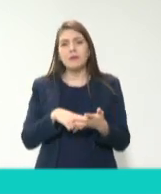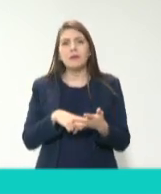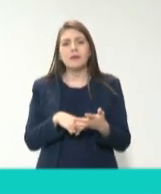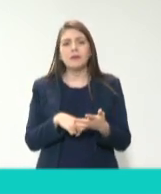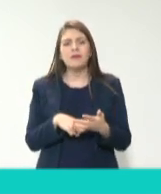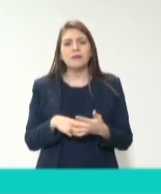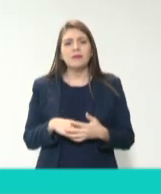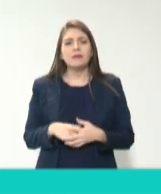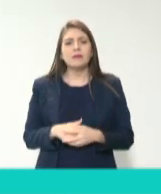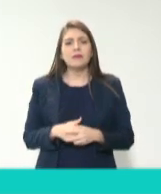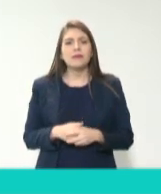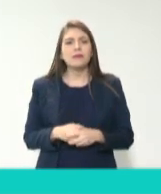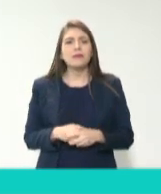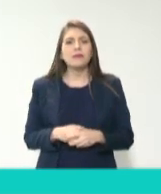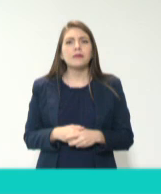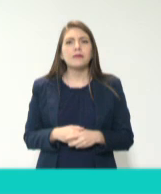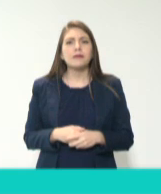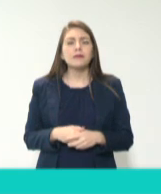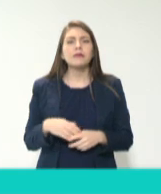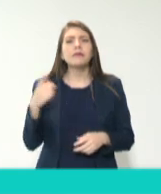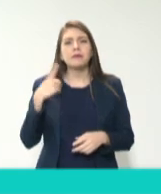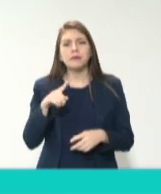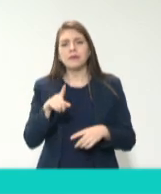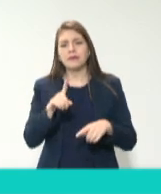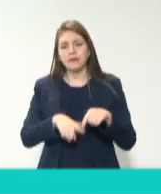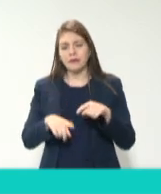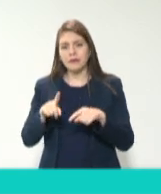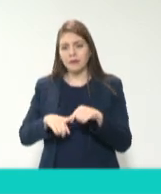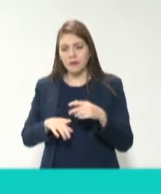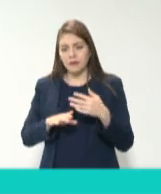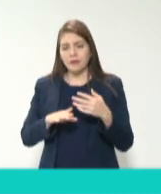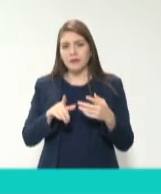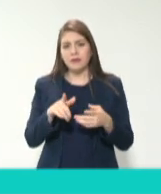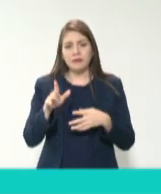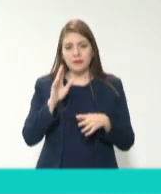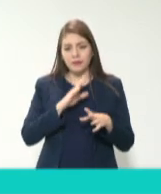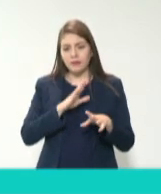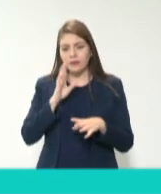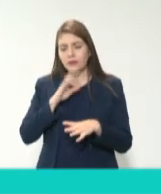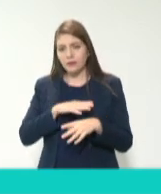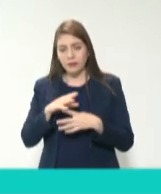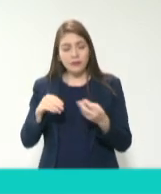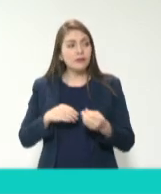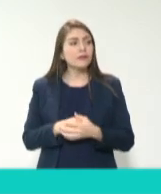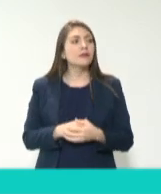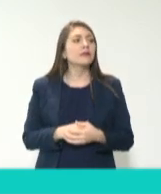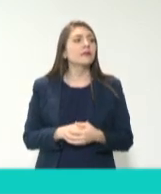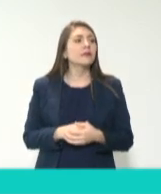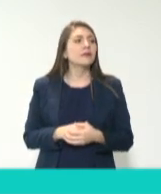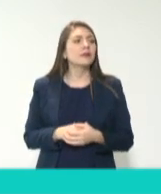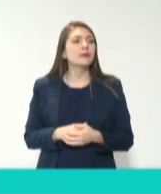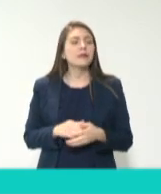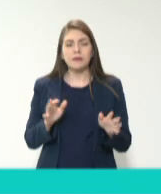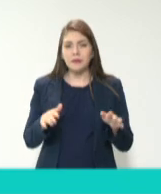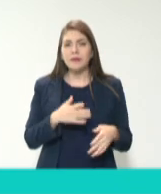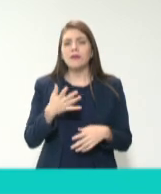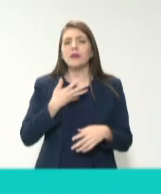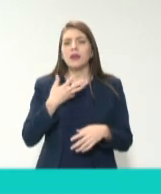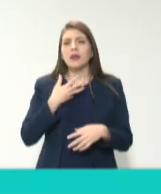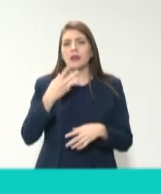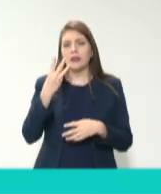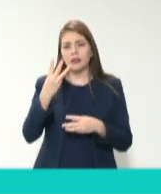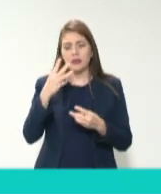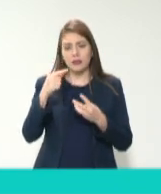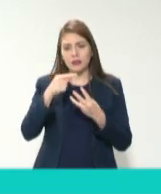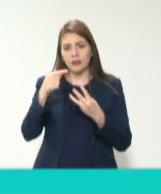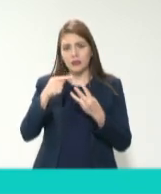general para evitar interpretaciones. Y bueno, ¿cómo vamos? Tenemos tres prioridades que trabajamos a través del